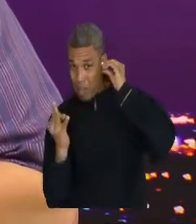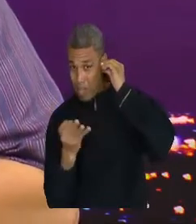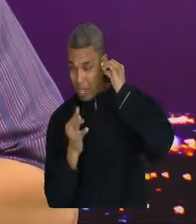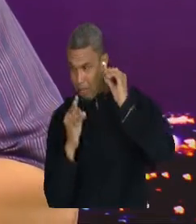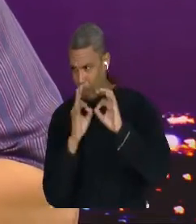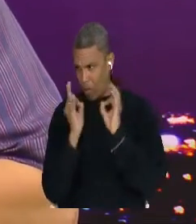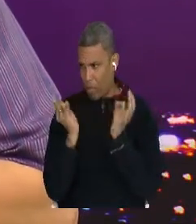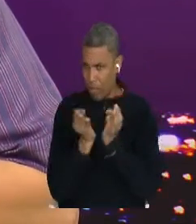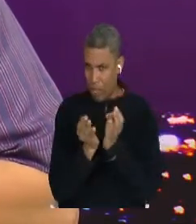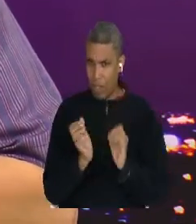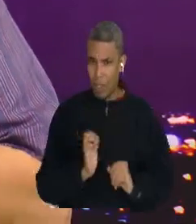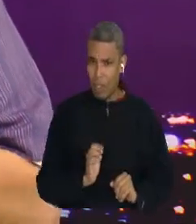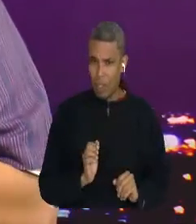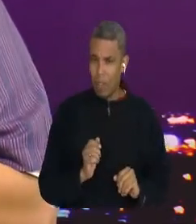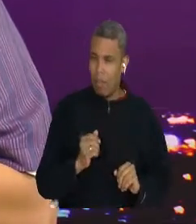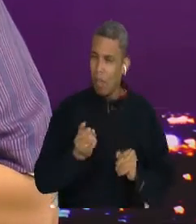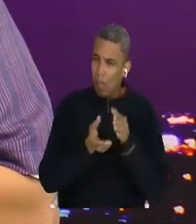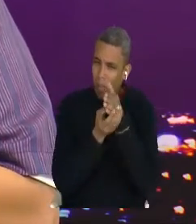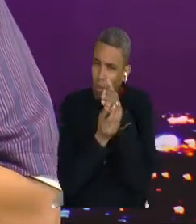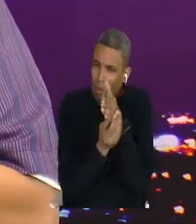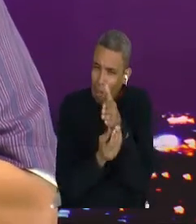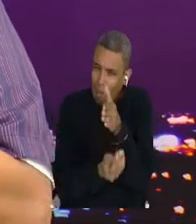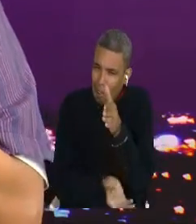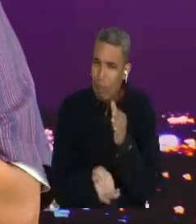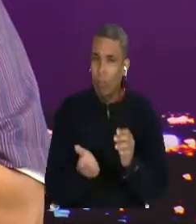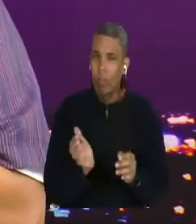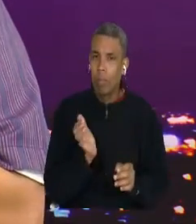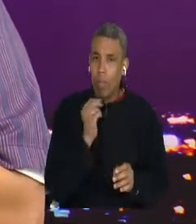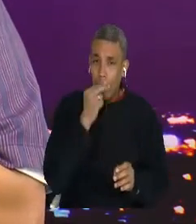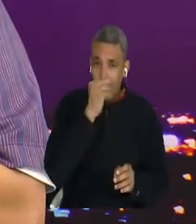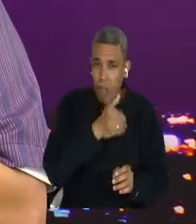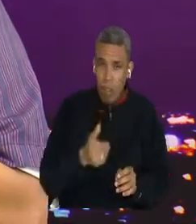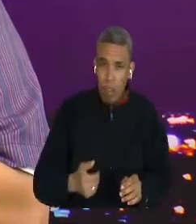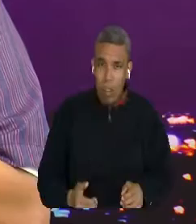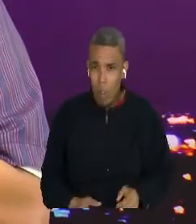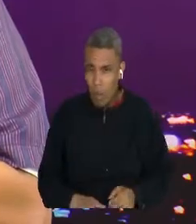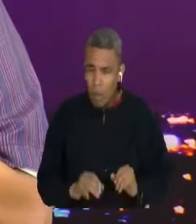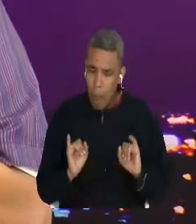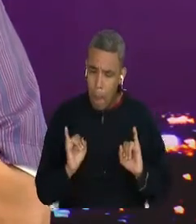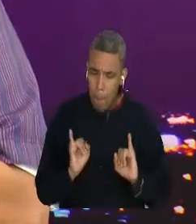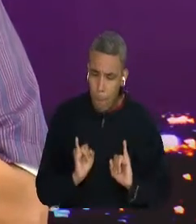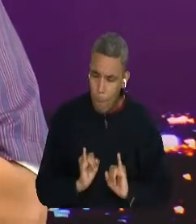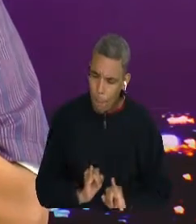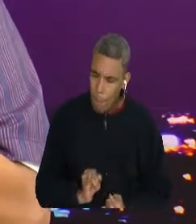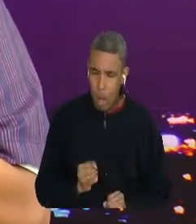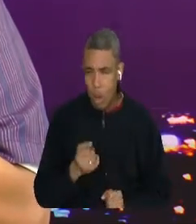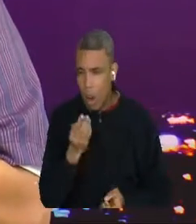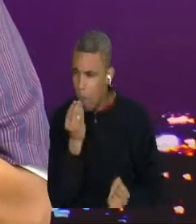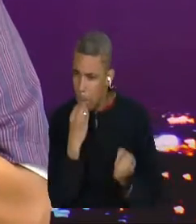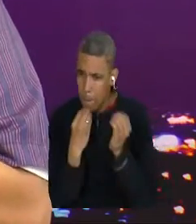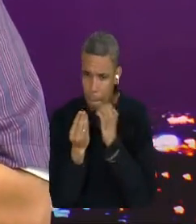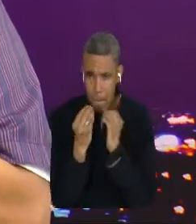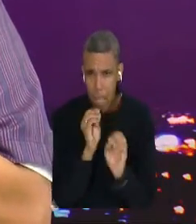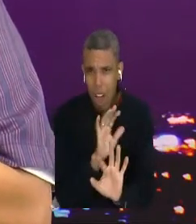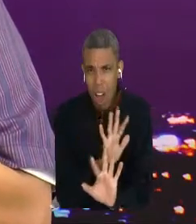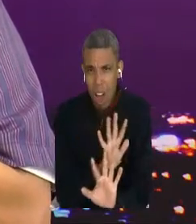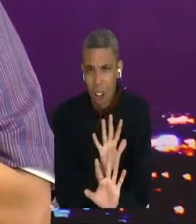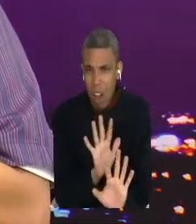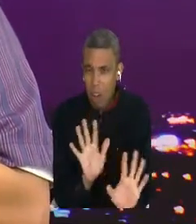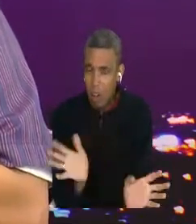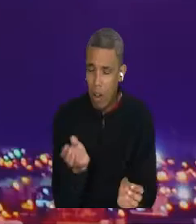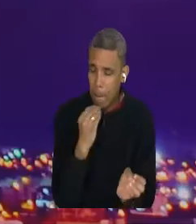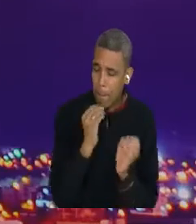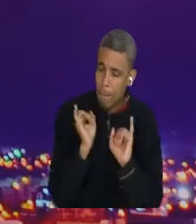el ser humano. Invitaba a hacer énfasis en eso, en cuidar a la niñez, en darle la educación, pero también una alimentación